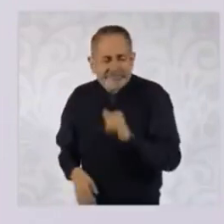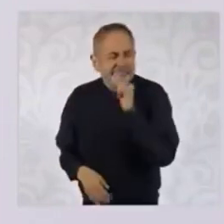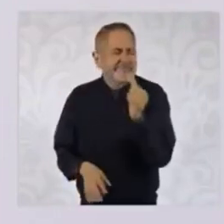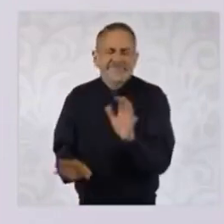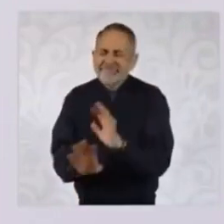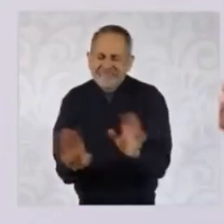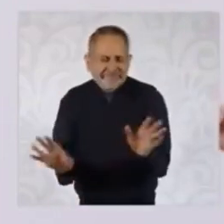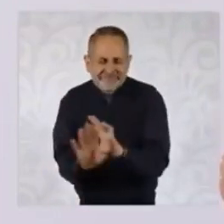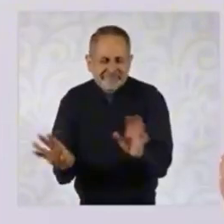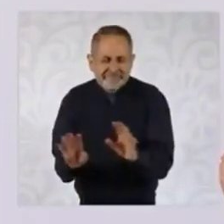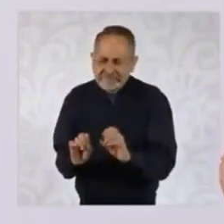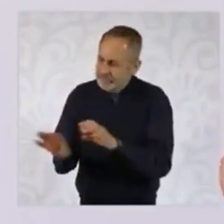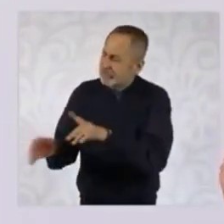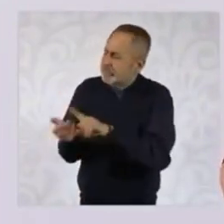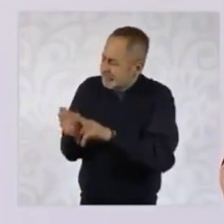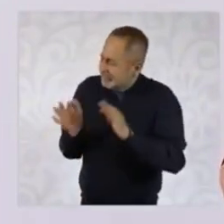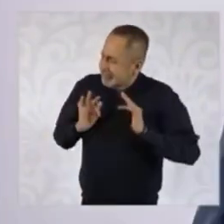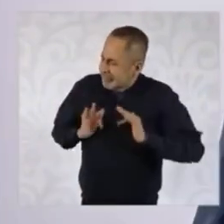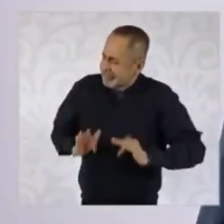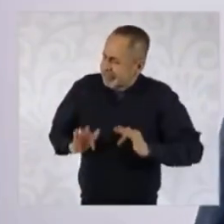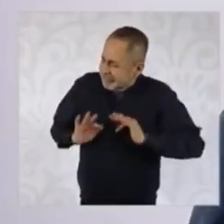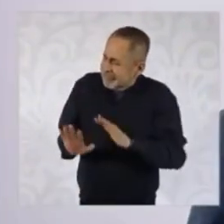que se sienten de una manera